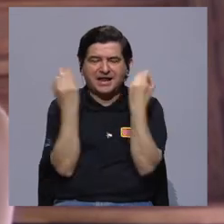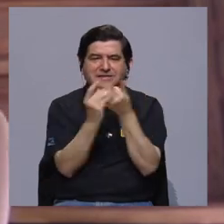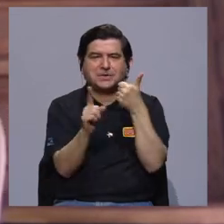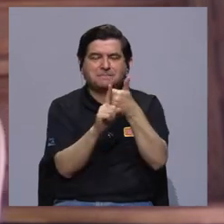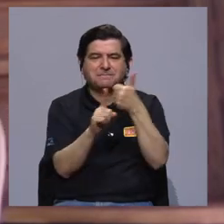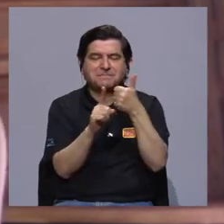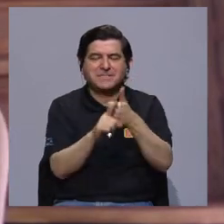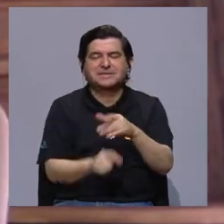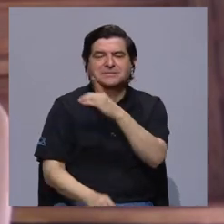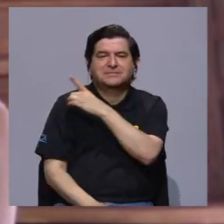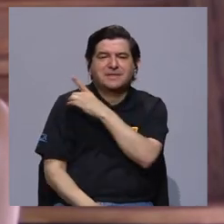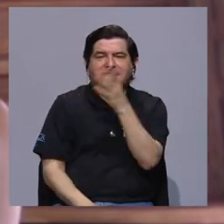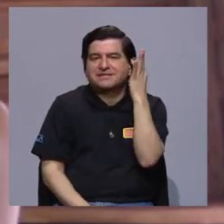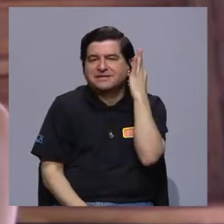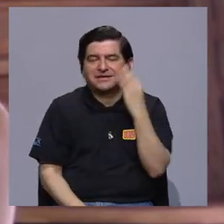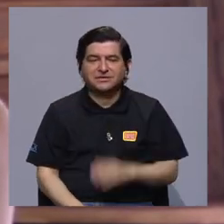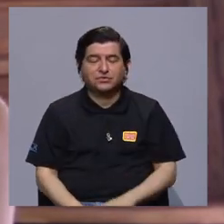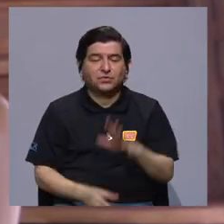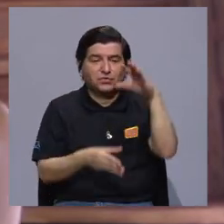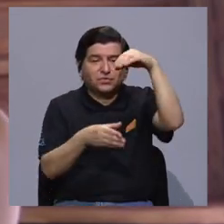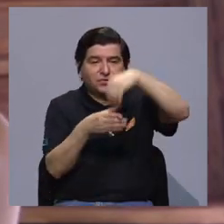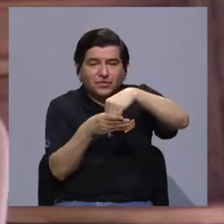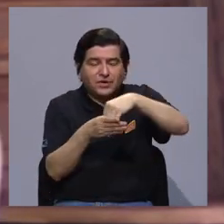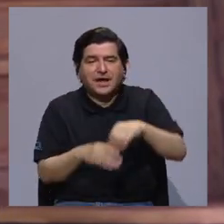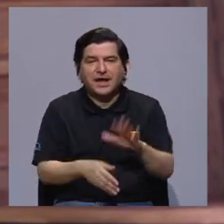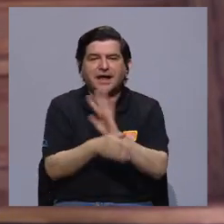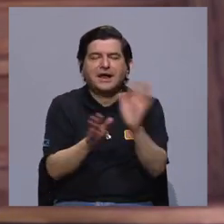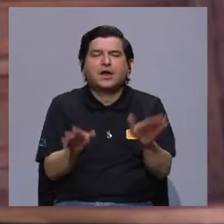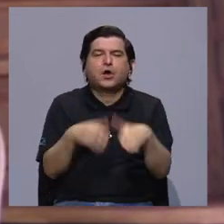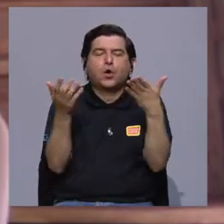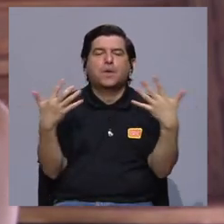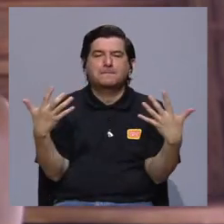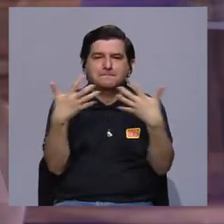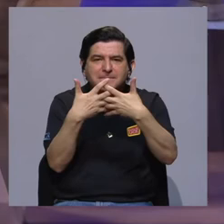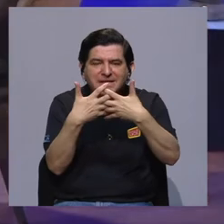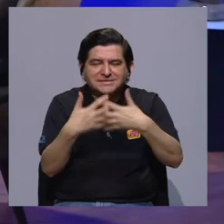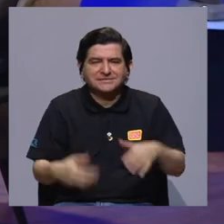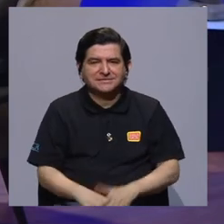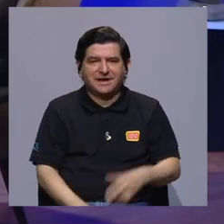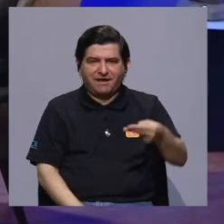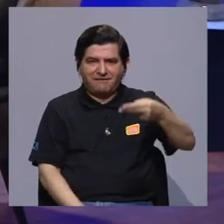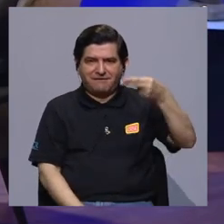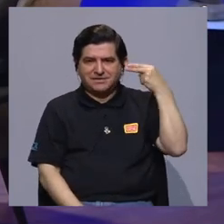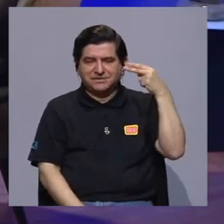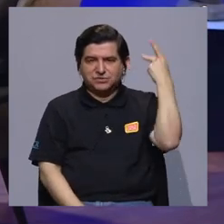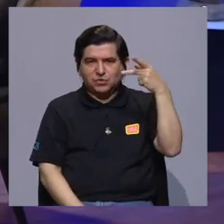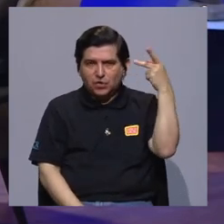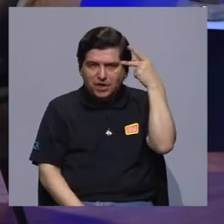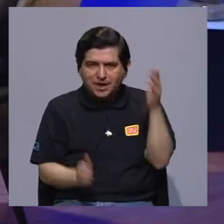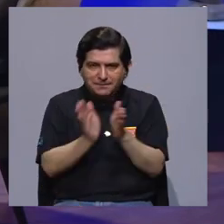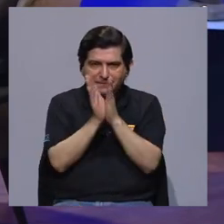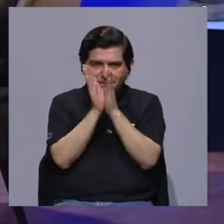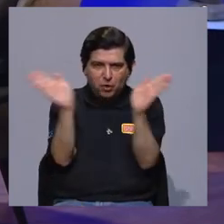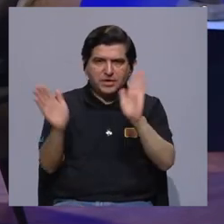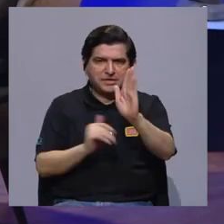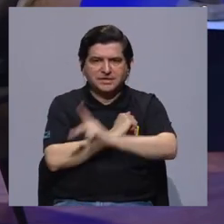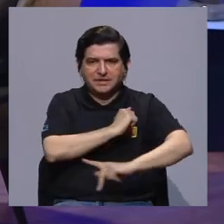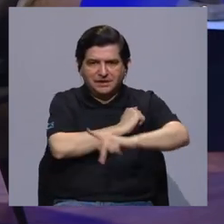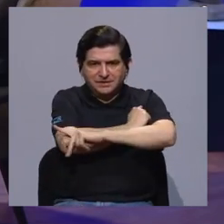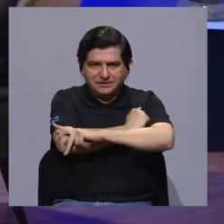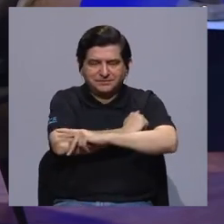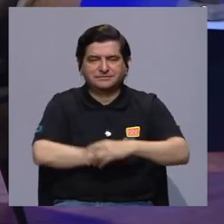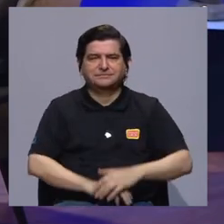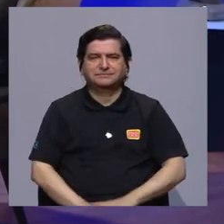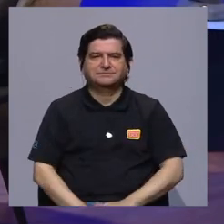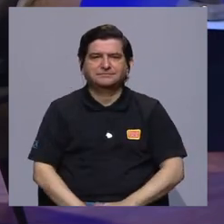familiar de las mismas directoras y cómo integran eso en la película, cómo lo mezclan con la historia política general